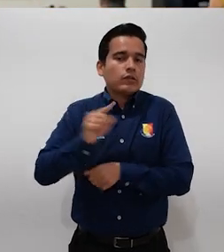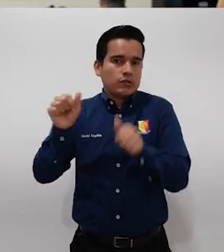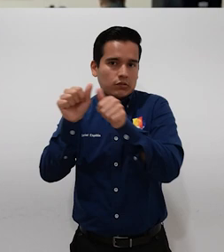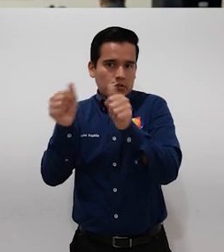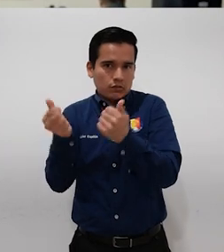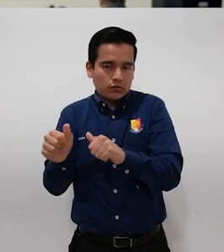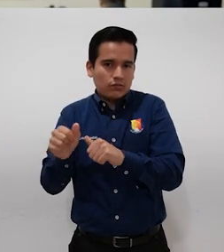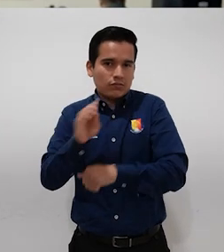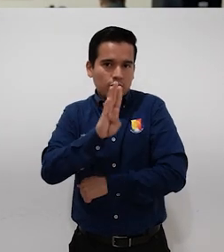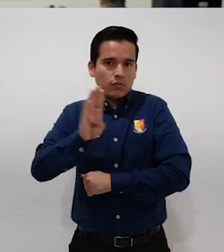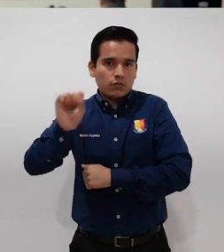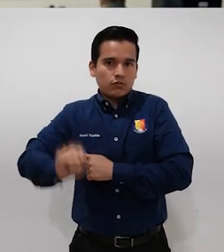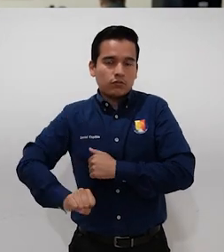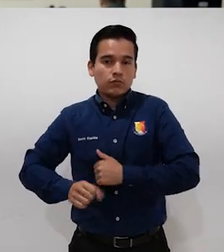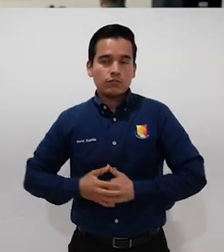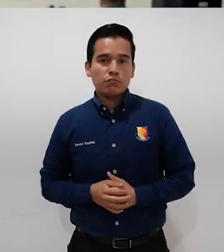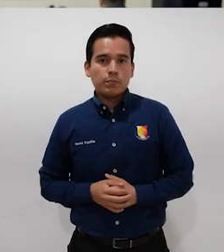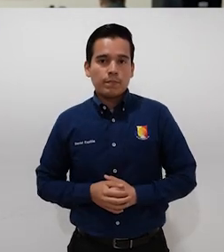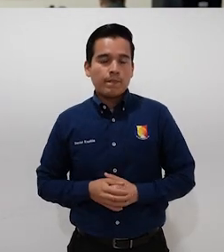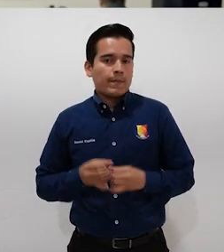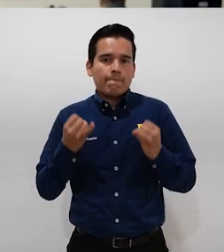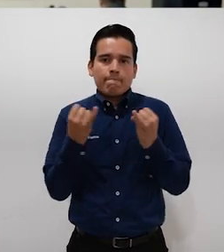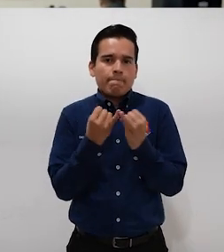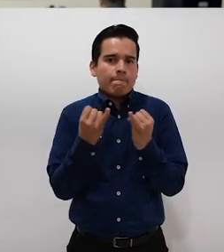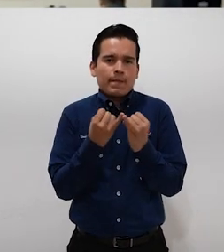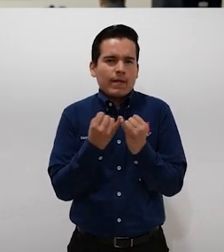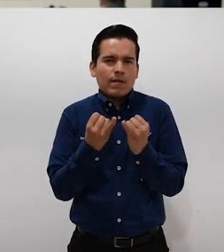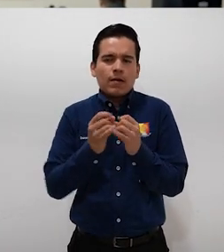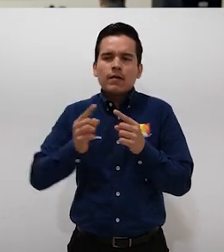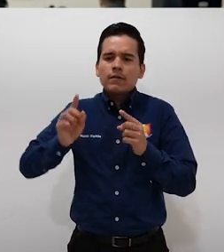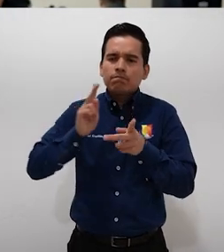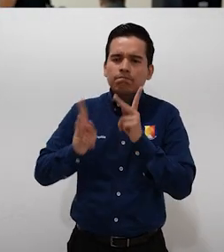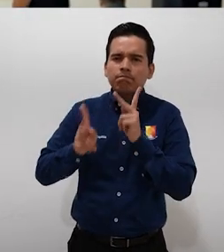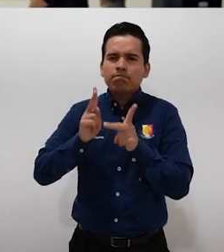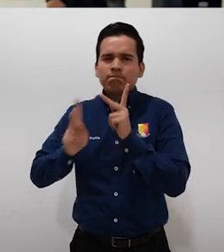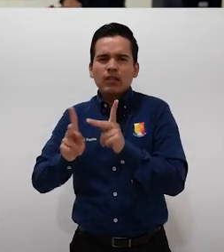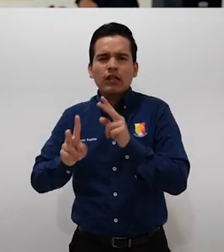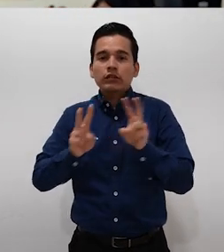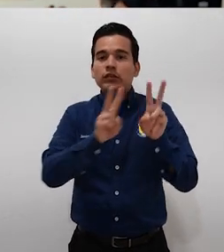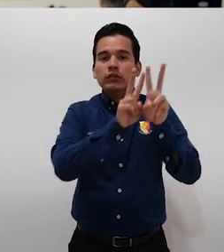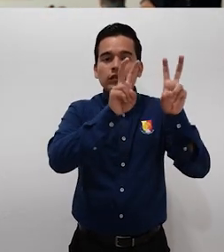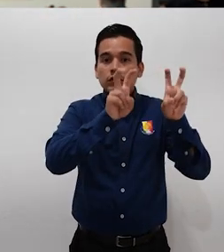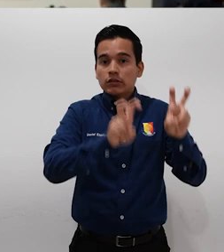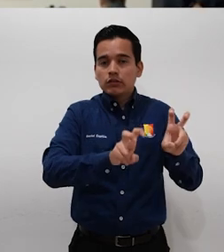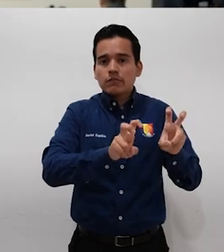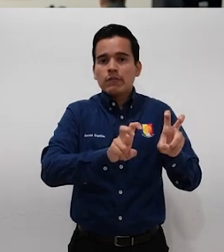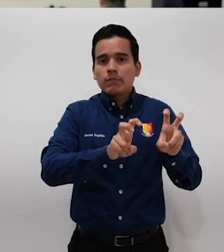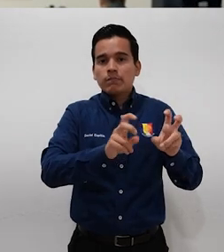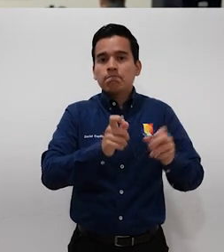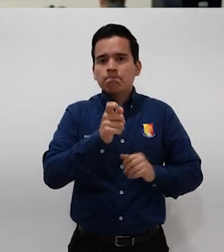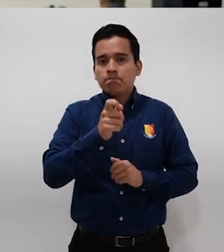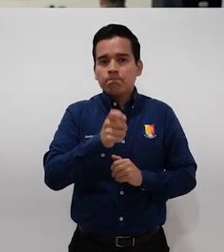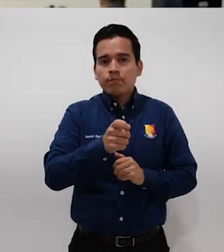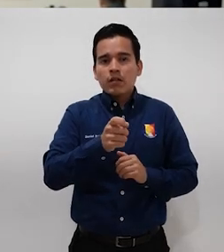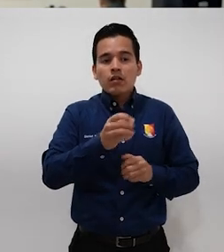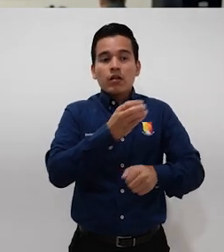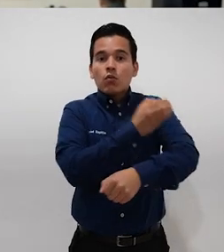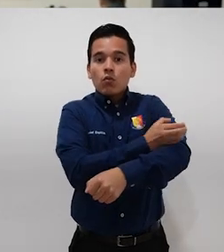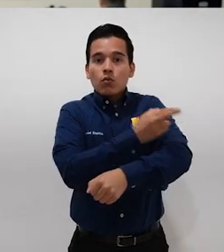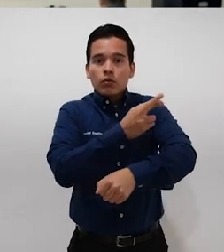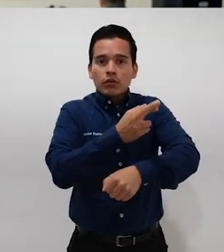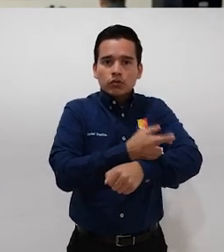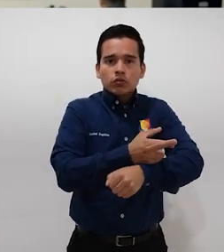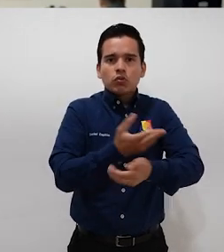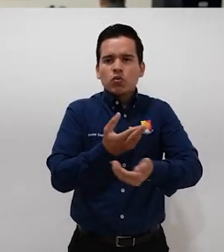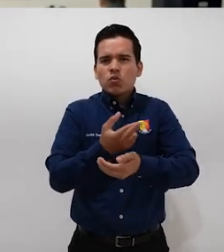los artesanos de Baja California Sur. Se habló también mucho del tema de la coordinación